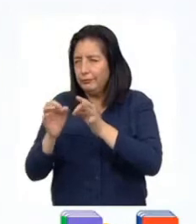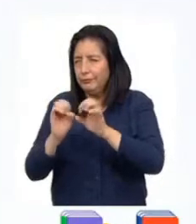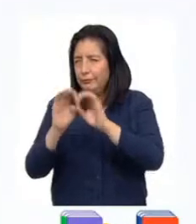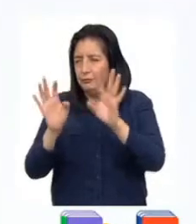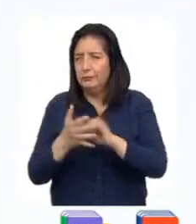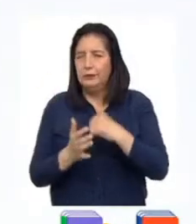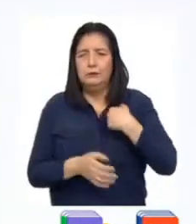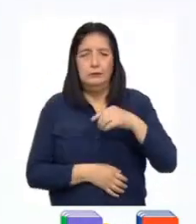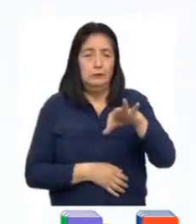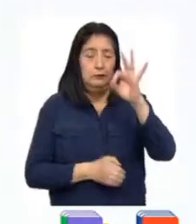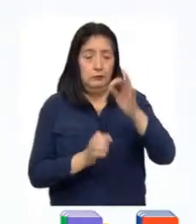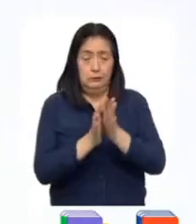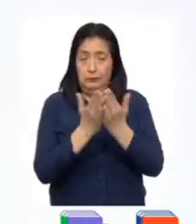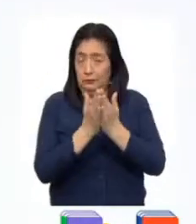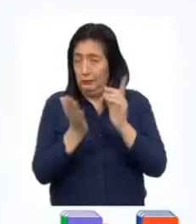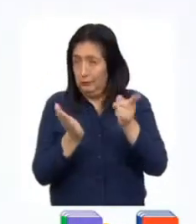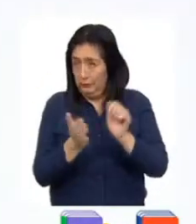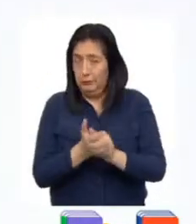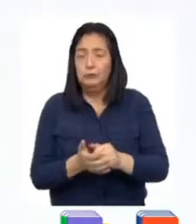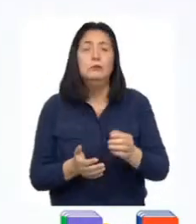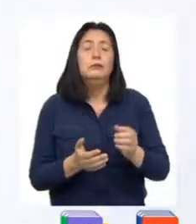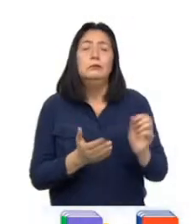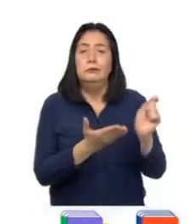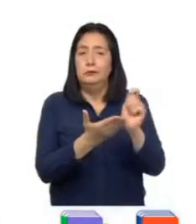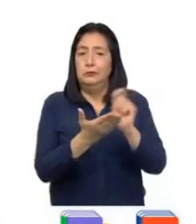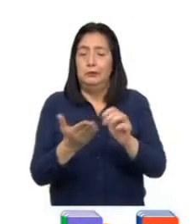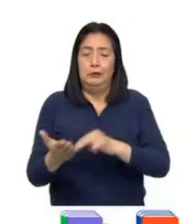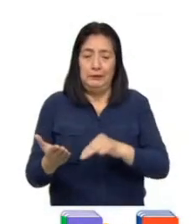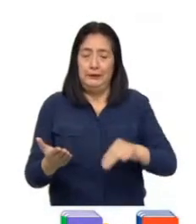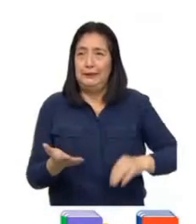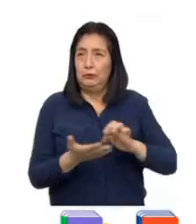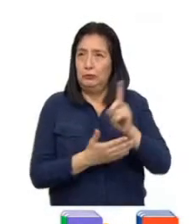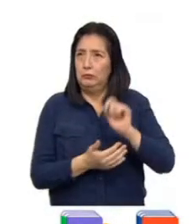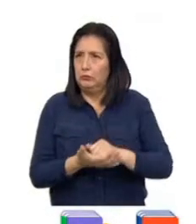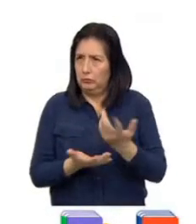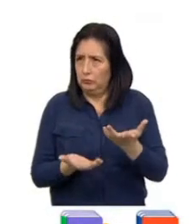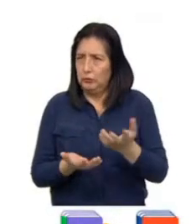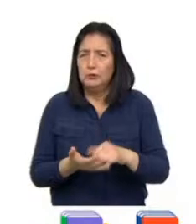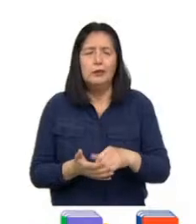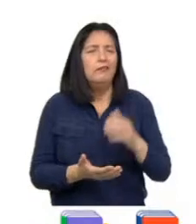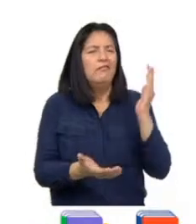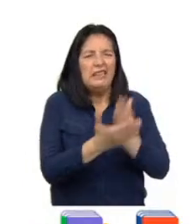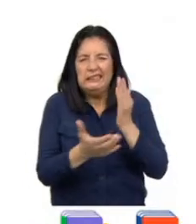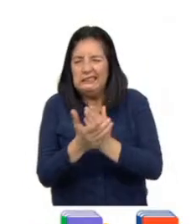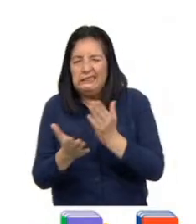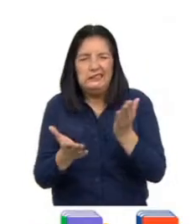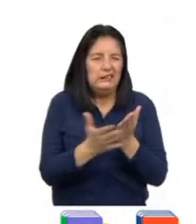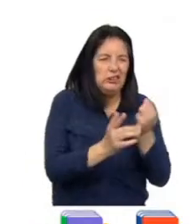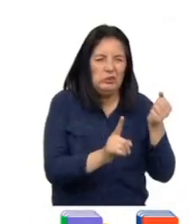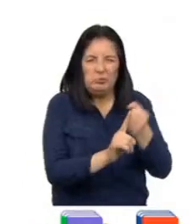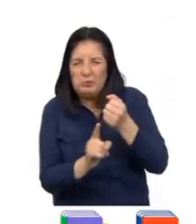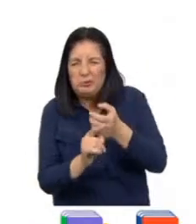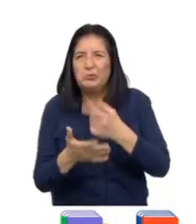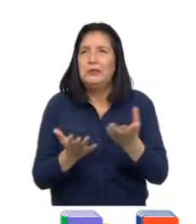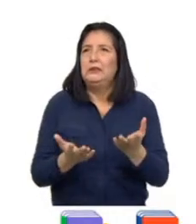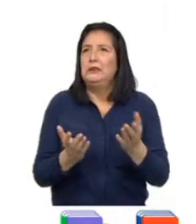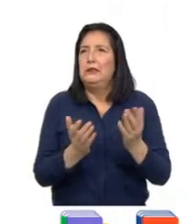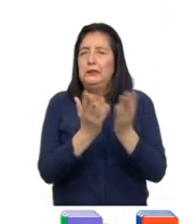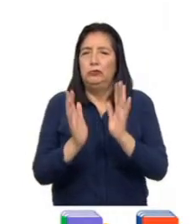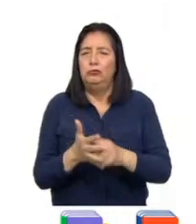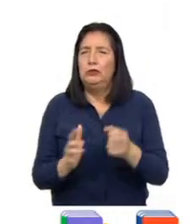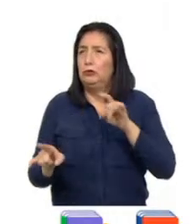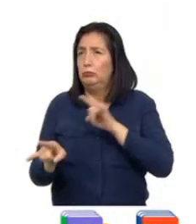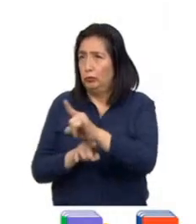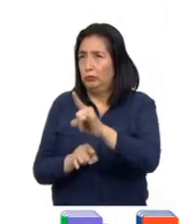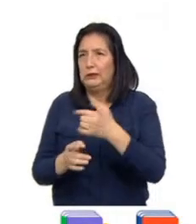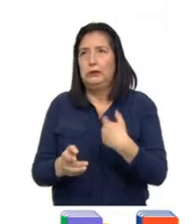en un libro editado por el Ministerio de Educación. El acoso entre estudiantes o bullying es un tipo de violencia